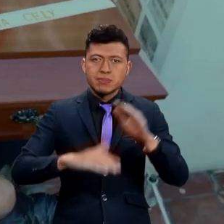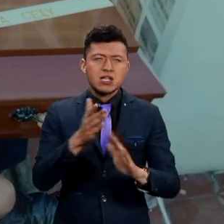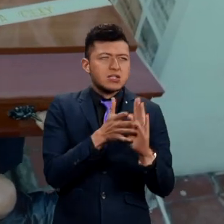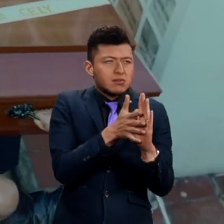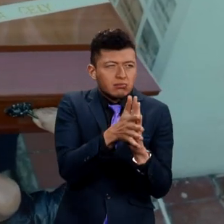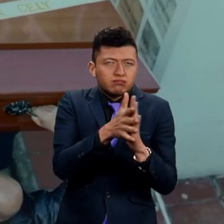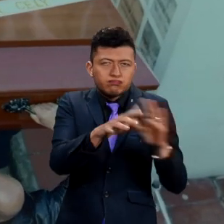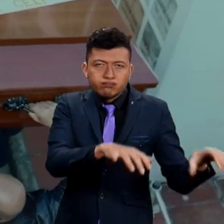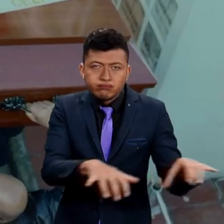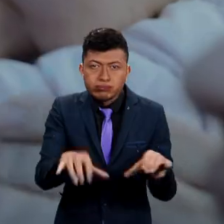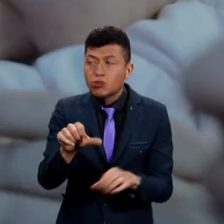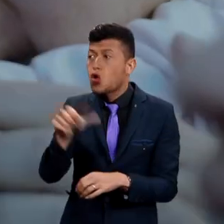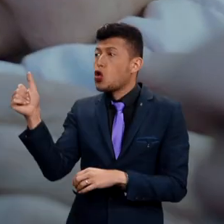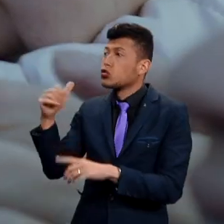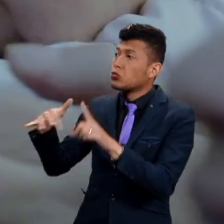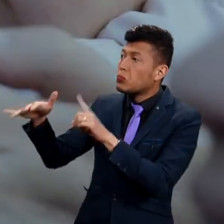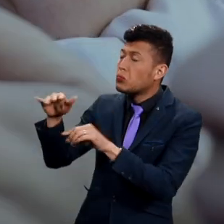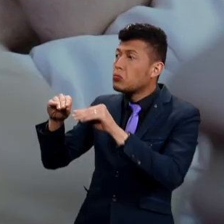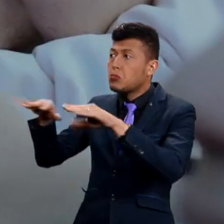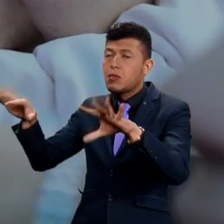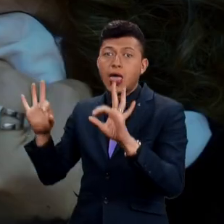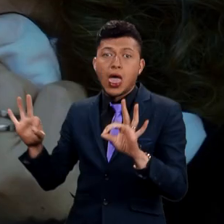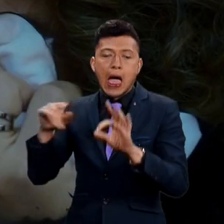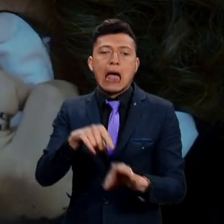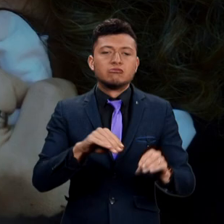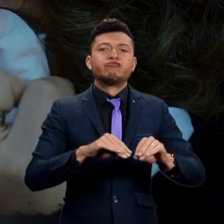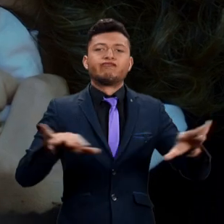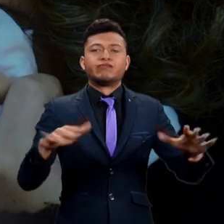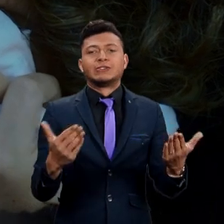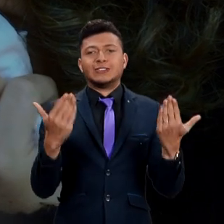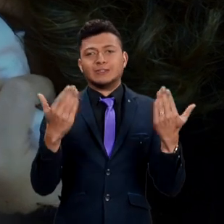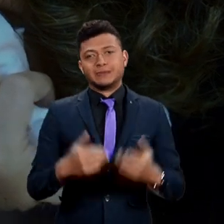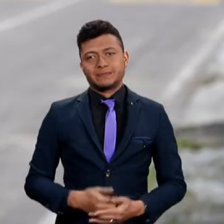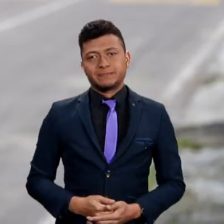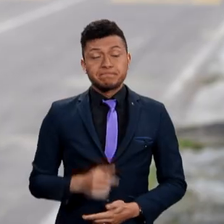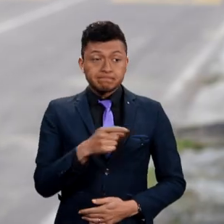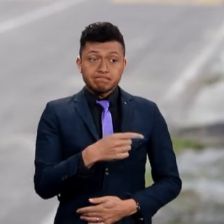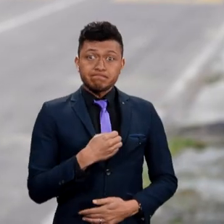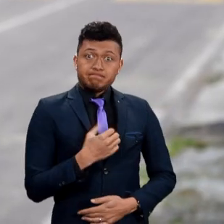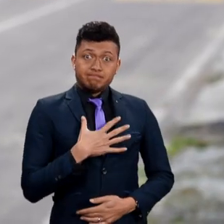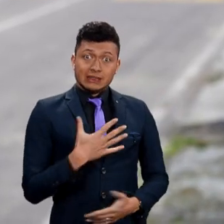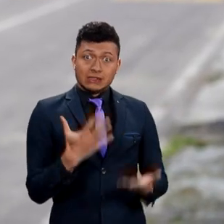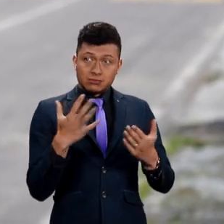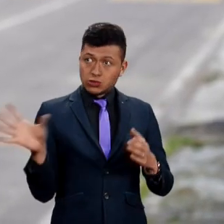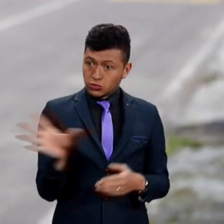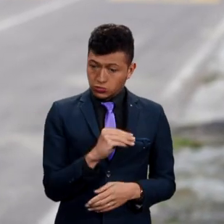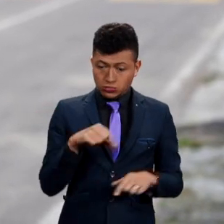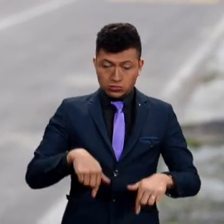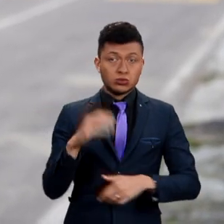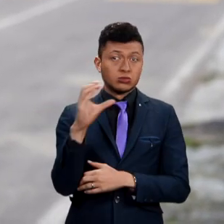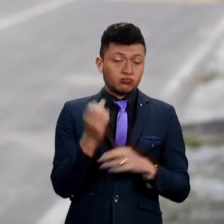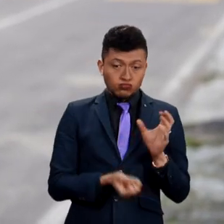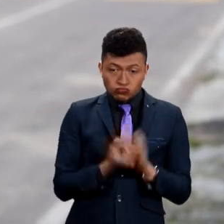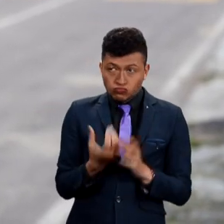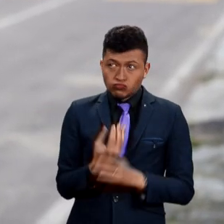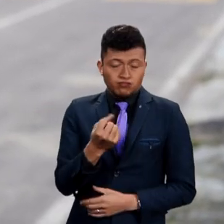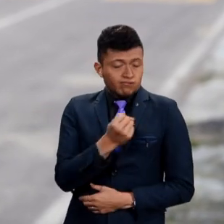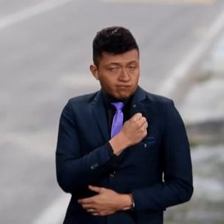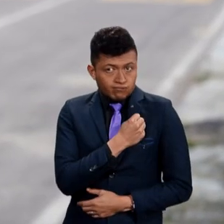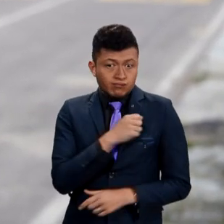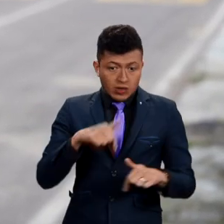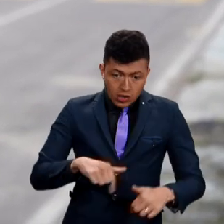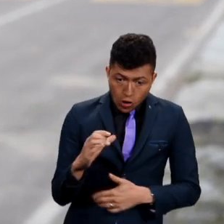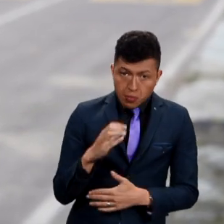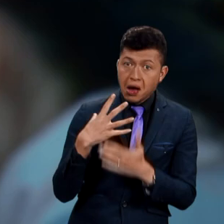permitir contar historias que en otros espacios no se podrían contar. Esta es la gran oportunidad que tenemos todos para producir en nuestro